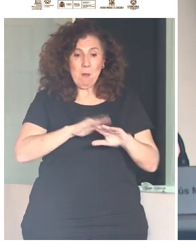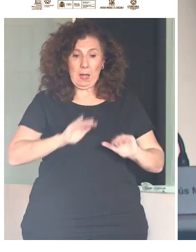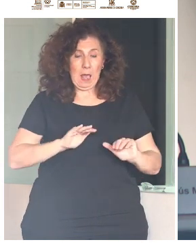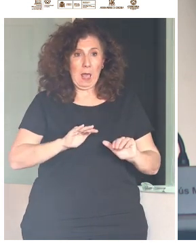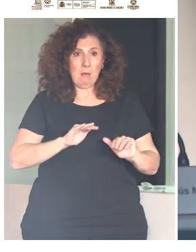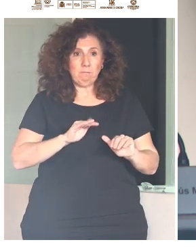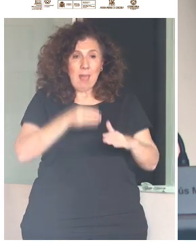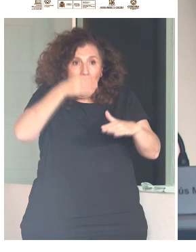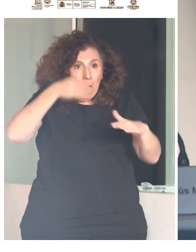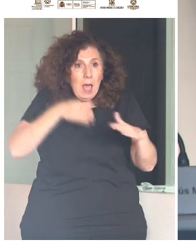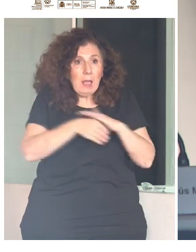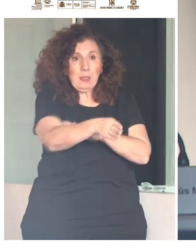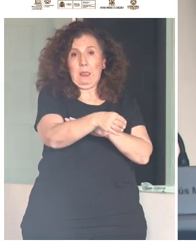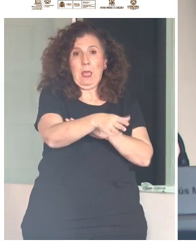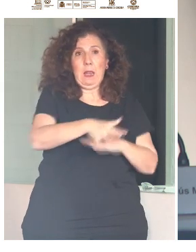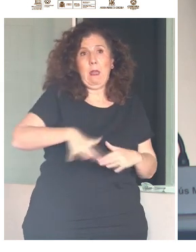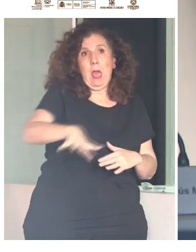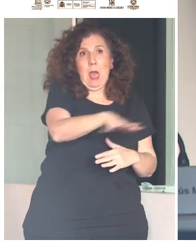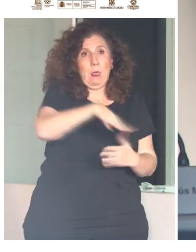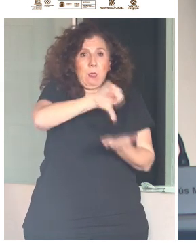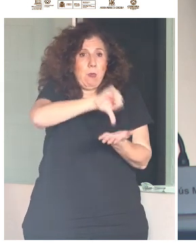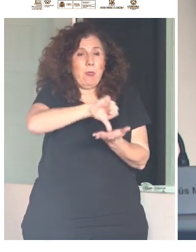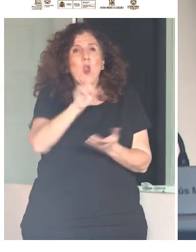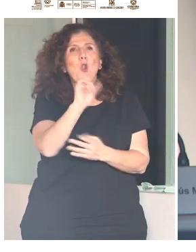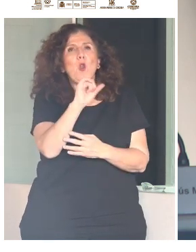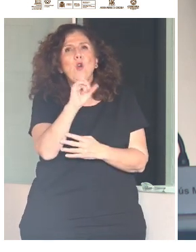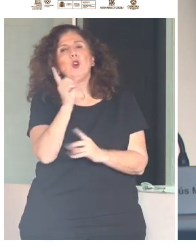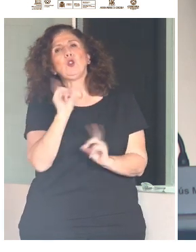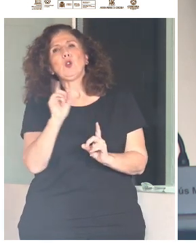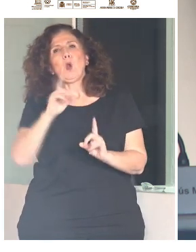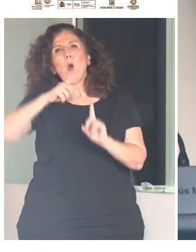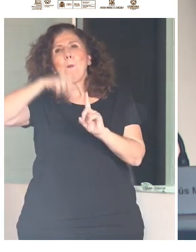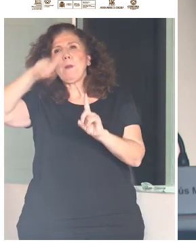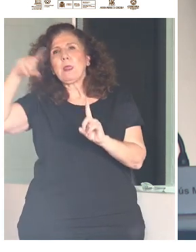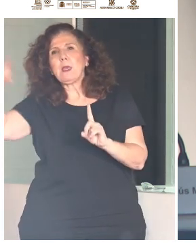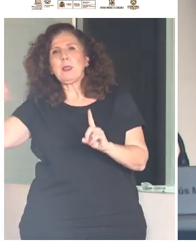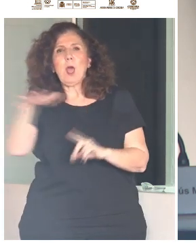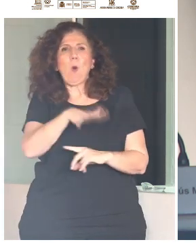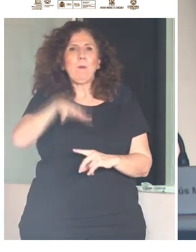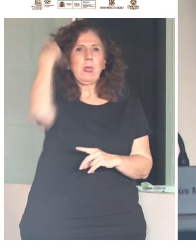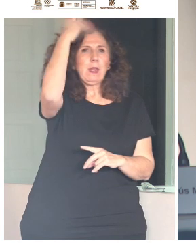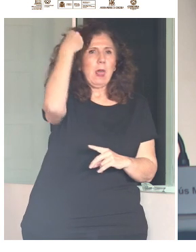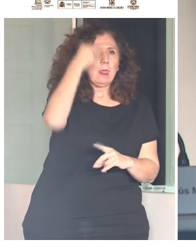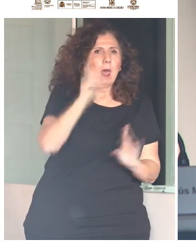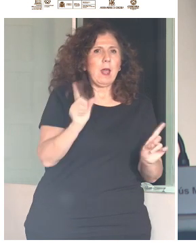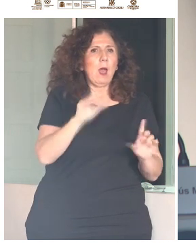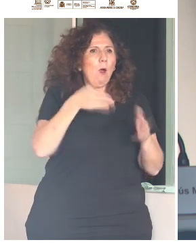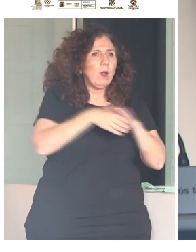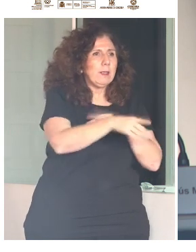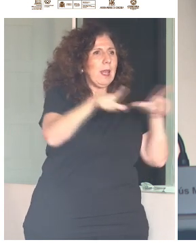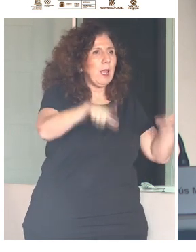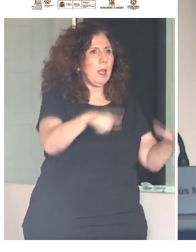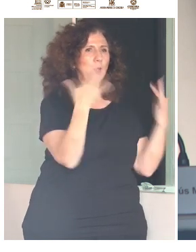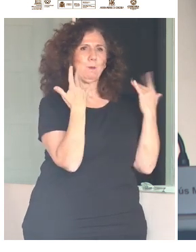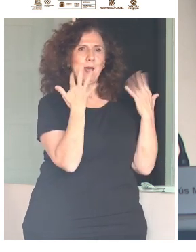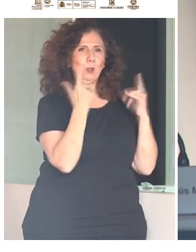no basta pasear por la Medina Zara, no basta con admirar la mezquita o asomarnos a sus patios. El